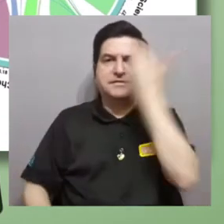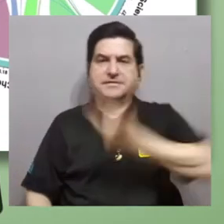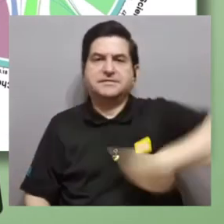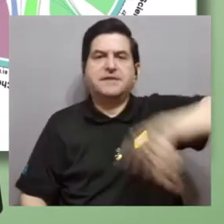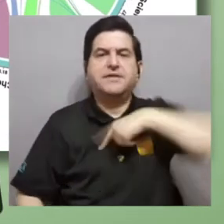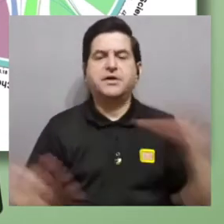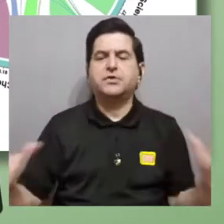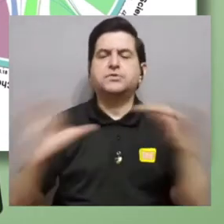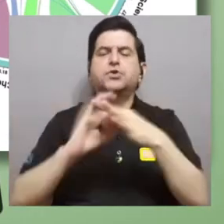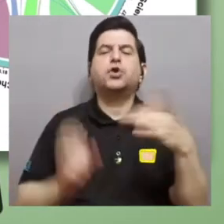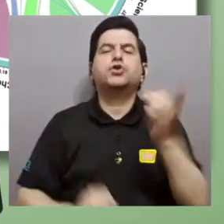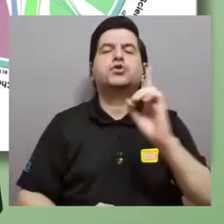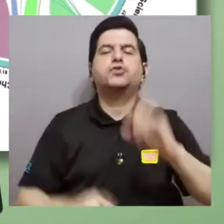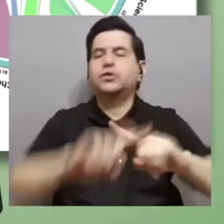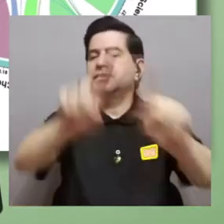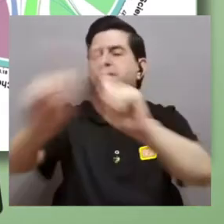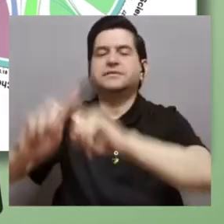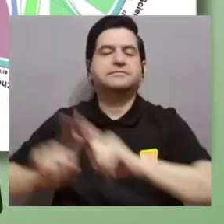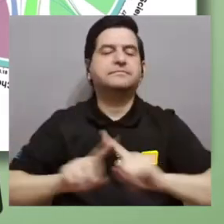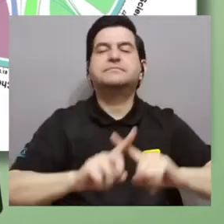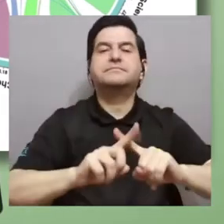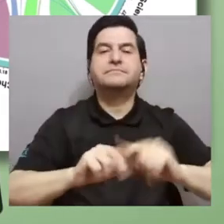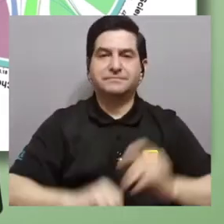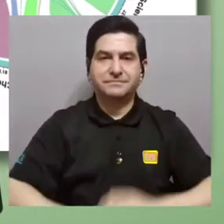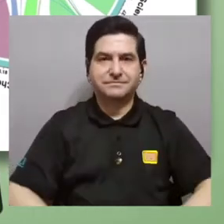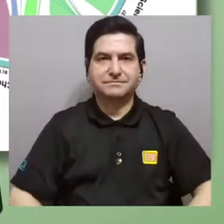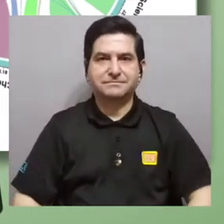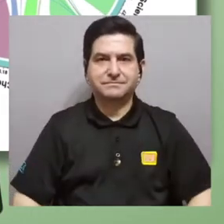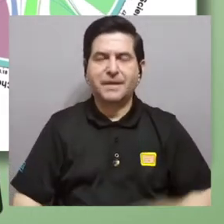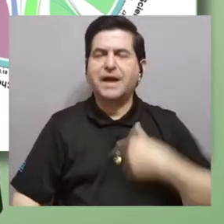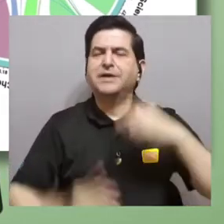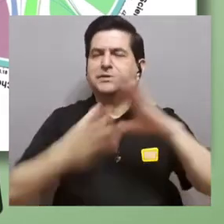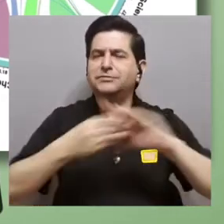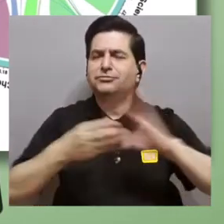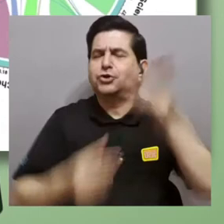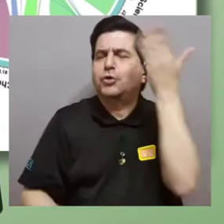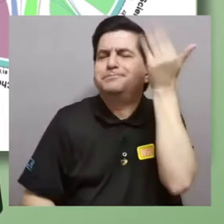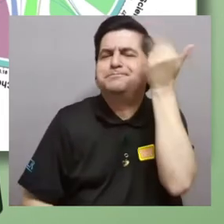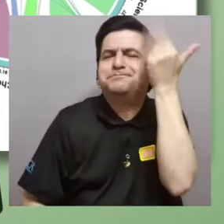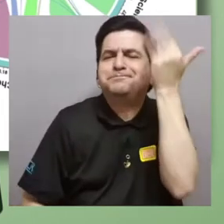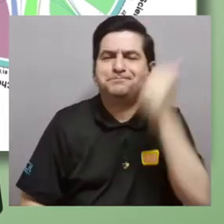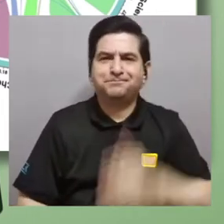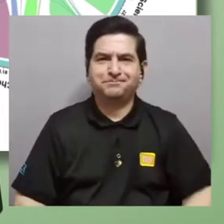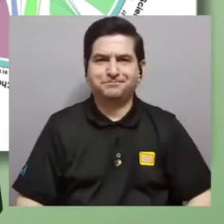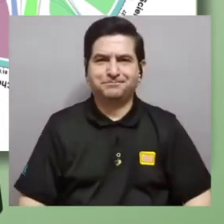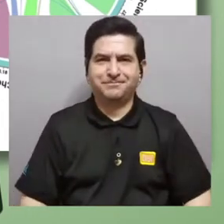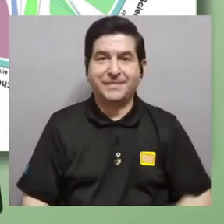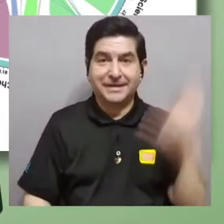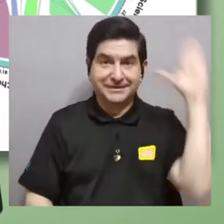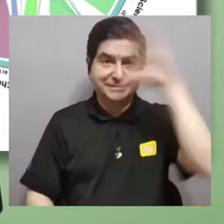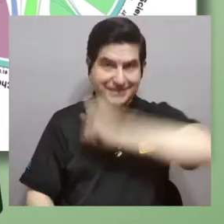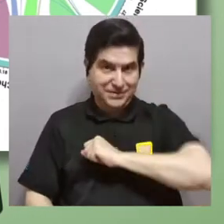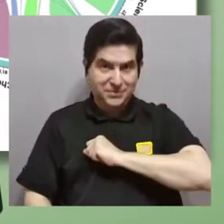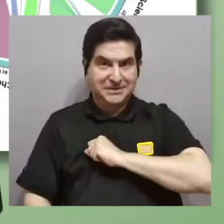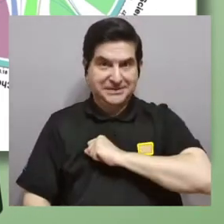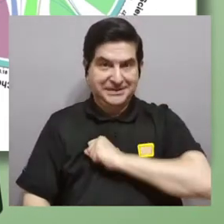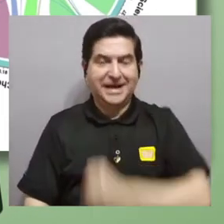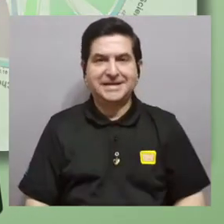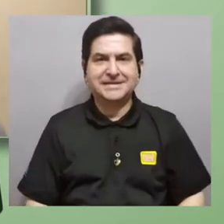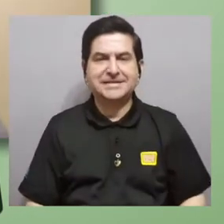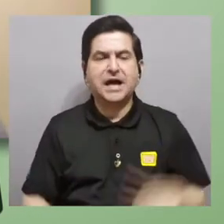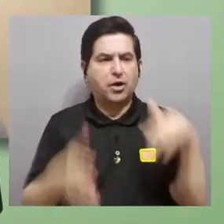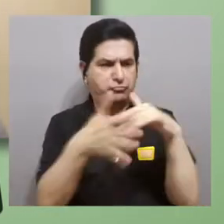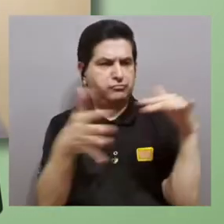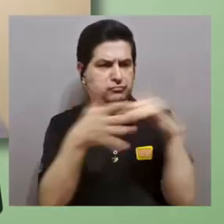saber dónde podemos conectarnos y unirnos. Les cuento todo esto porque si se dan